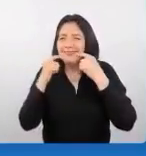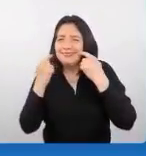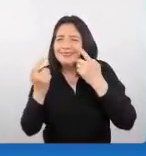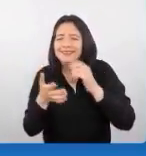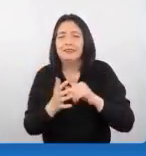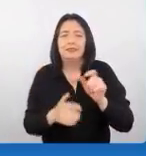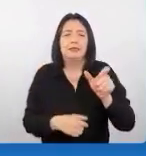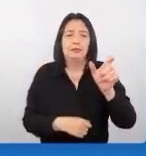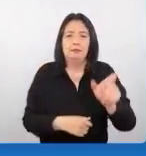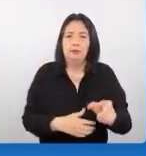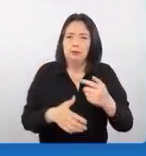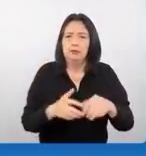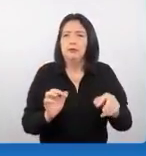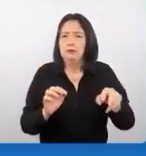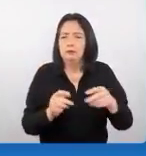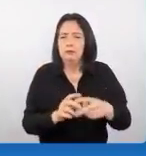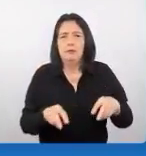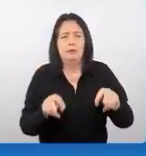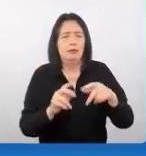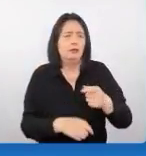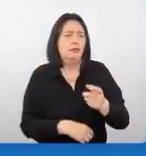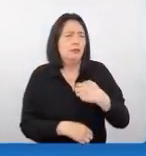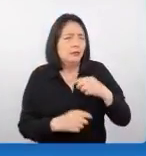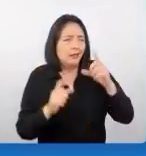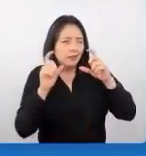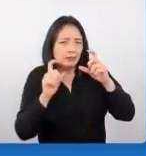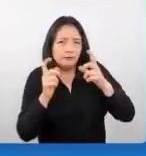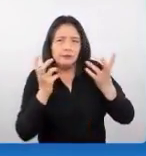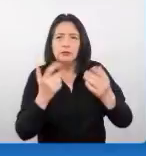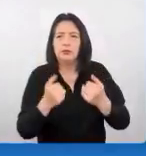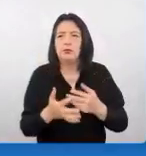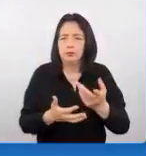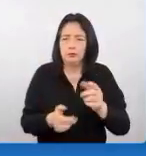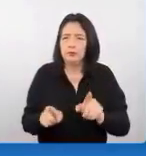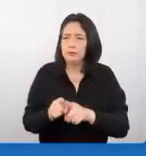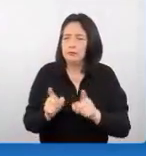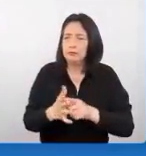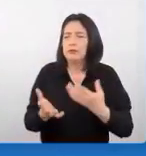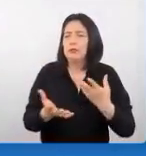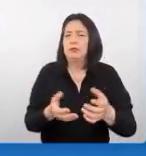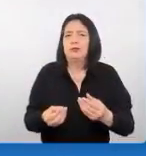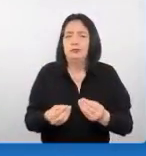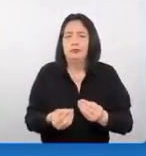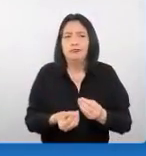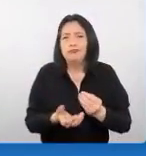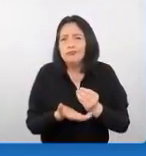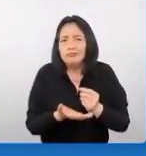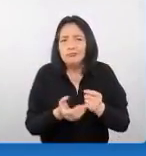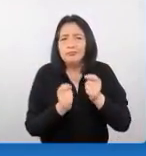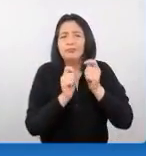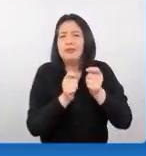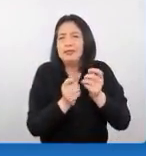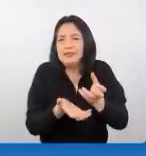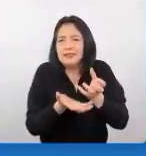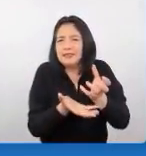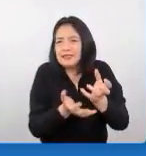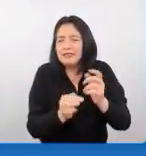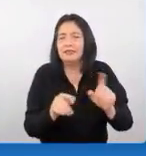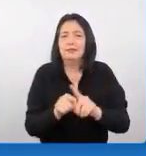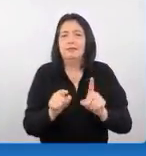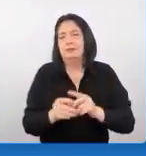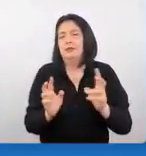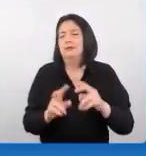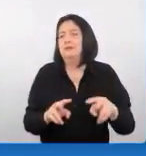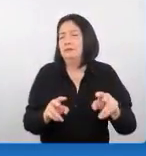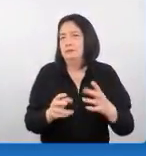hecho el chino valora mucho el tema no verbal también dar un pequeño regalo un pequeño presente es algo que valora mucho